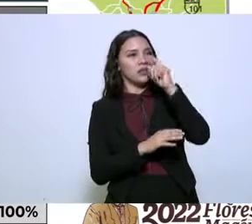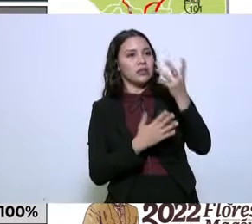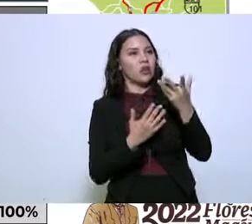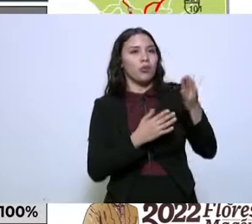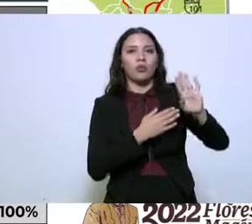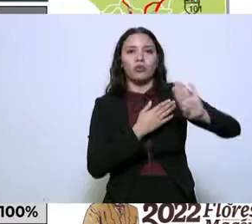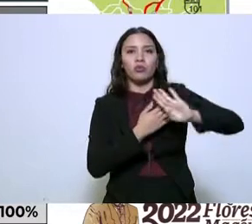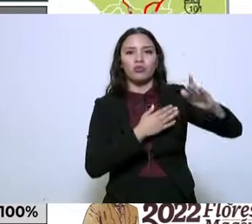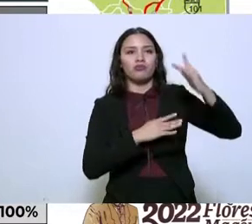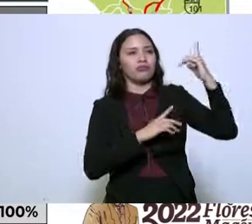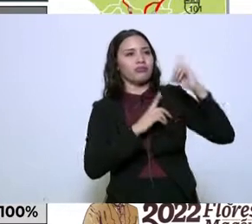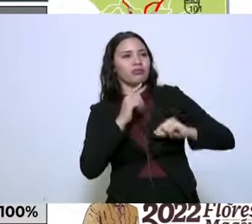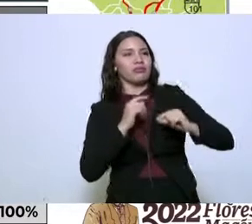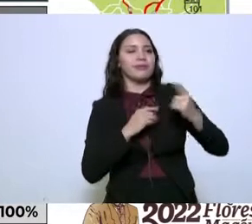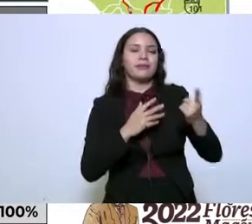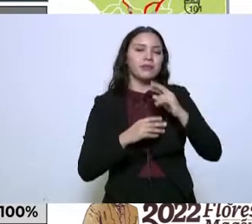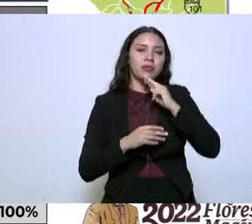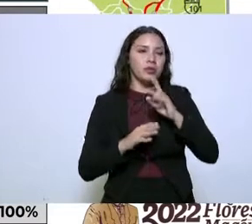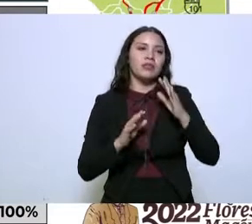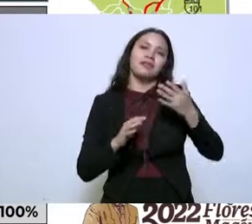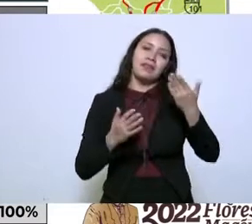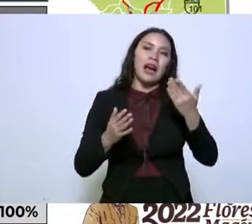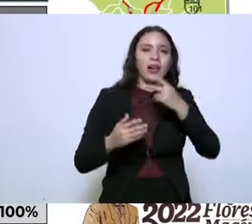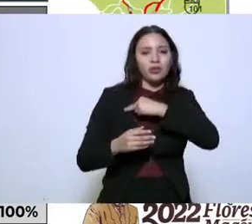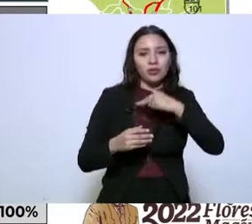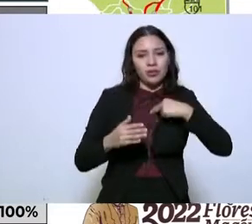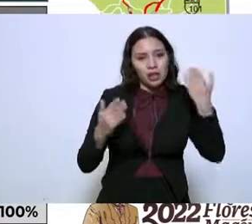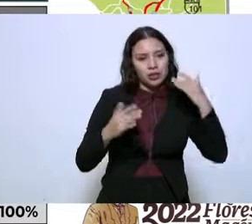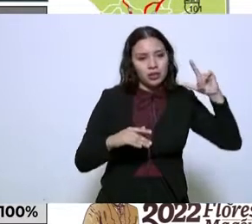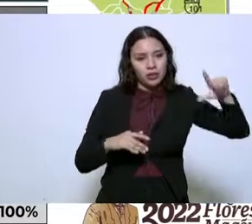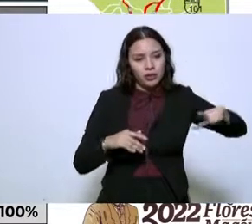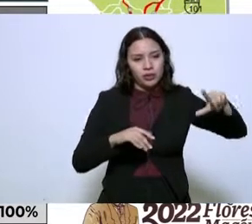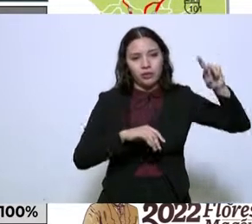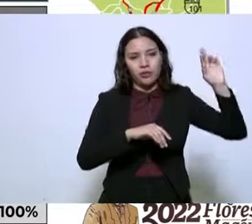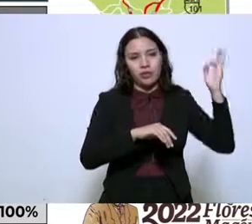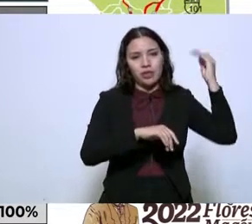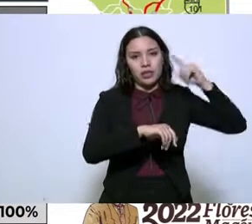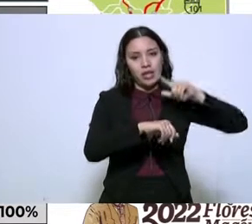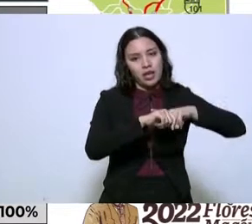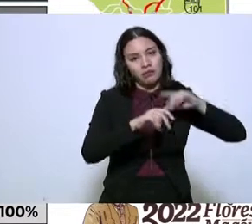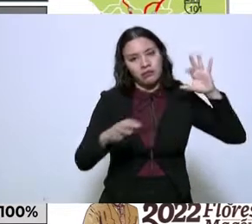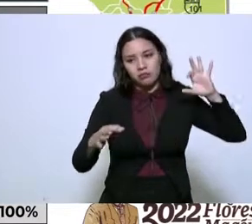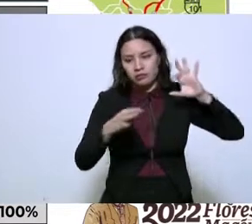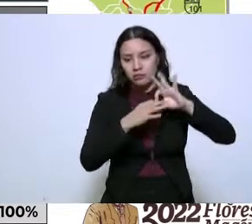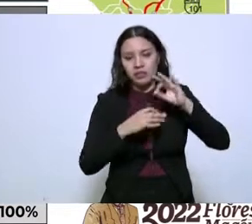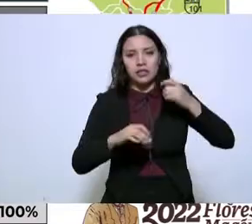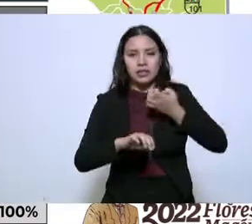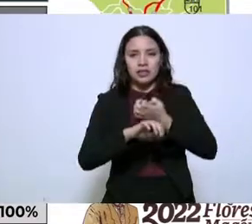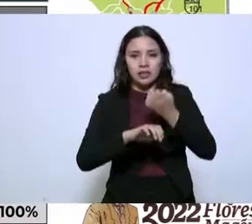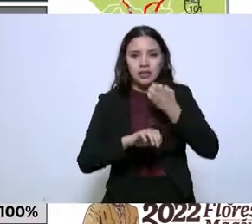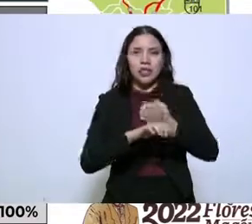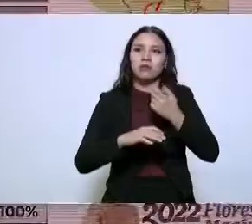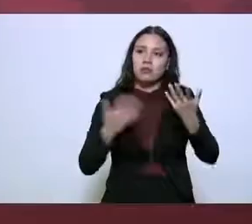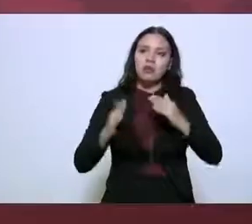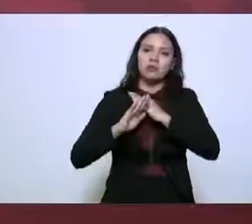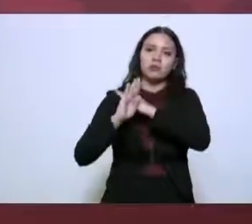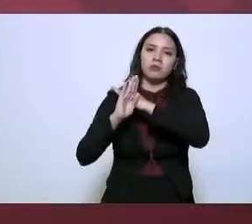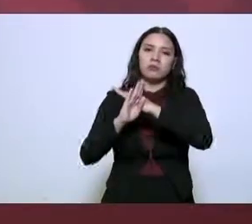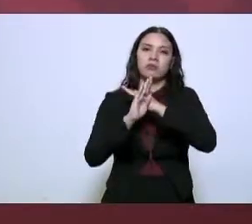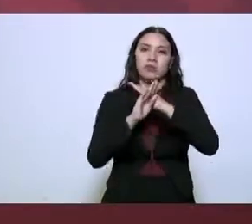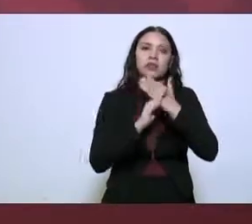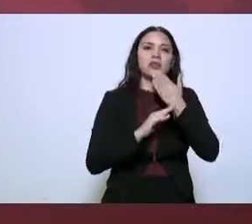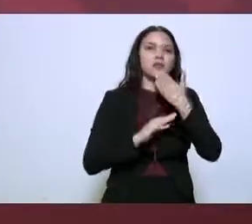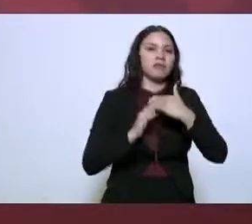Esta coordinación de las diferentes entidades que se encargan de la seguridad ha tenido un buen resultado